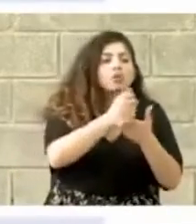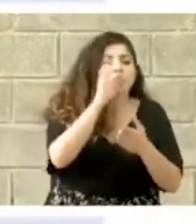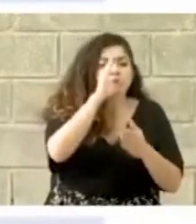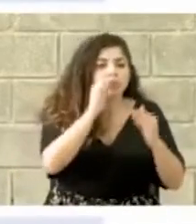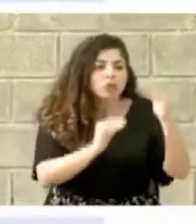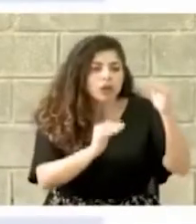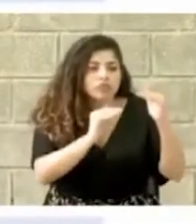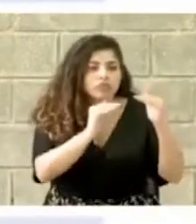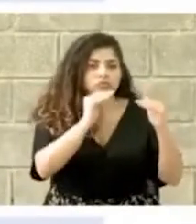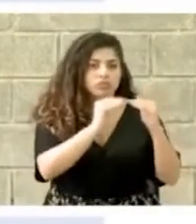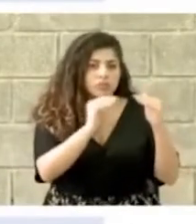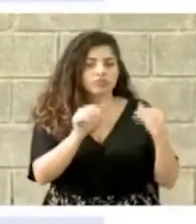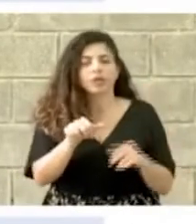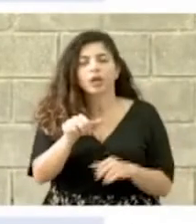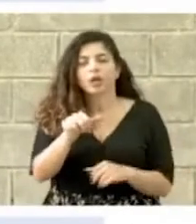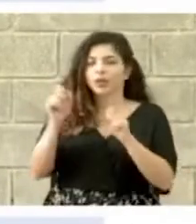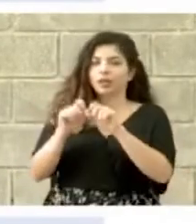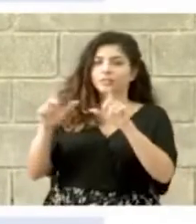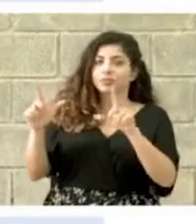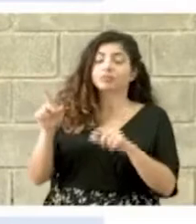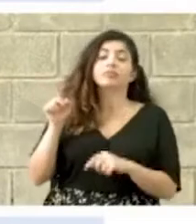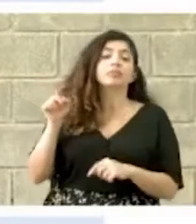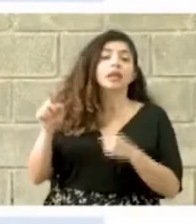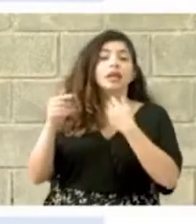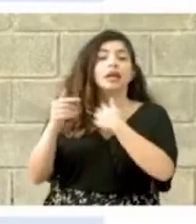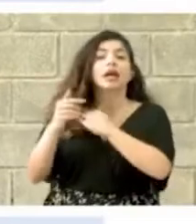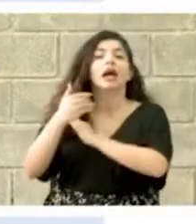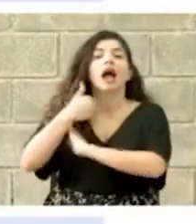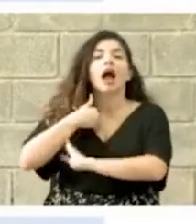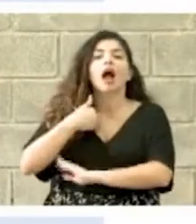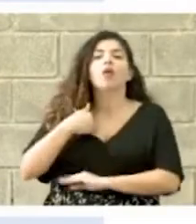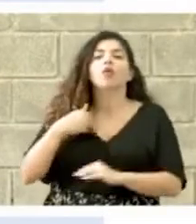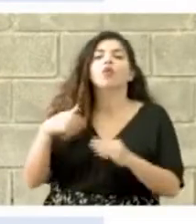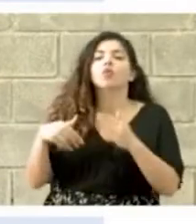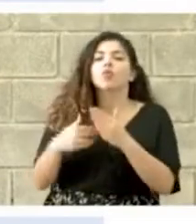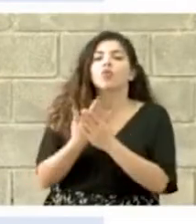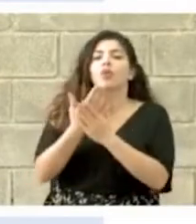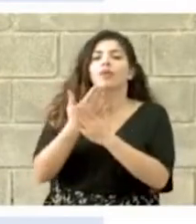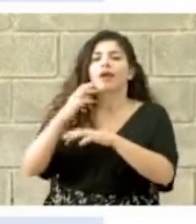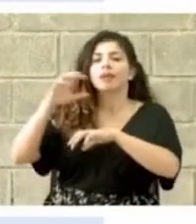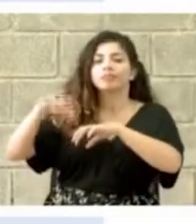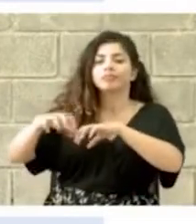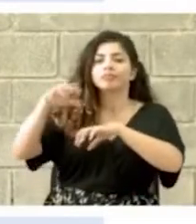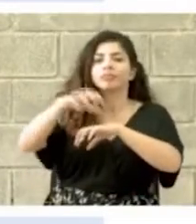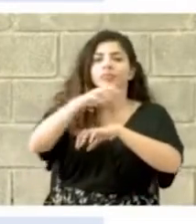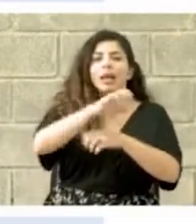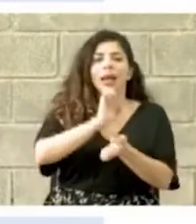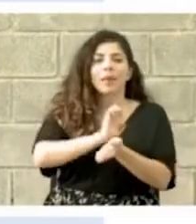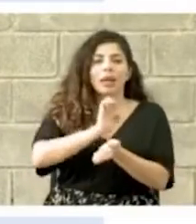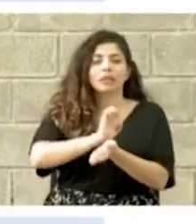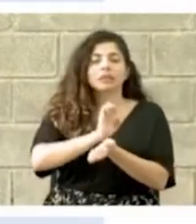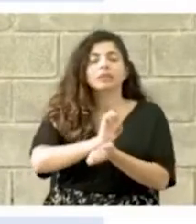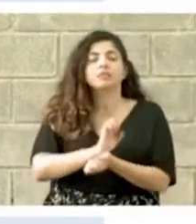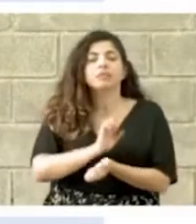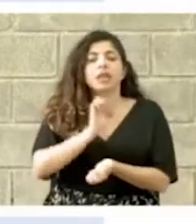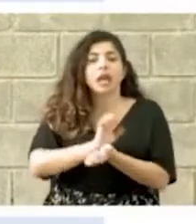a la siguiente filmina. Aquí tenemos las nuevas sedes de VICE que están